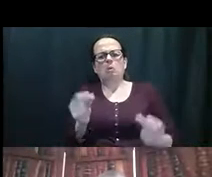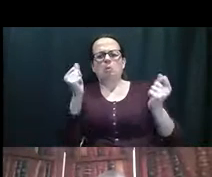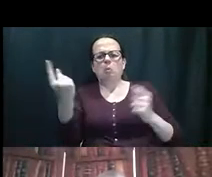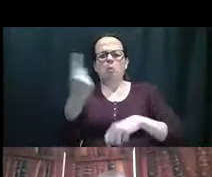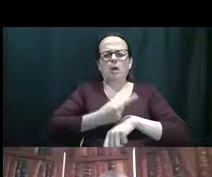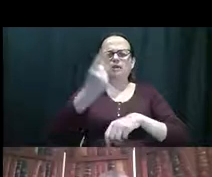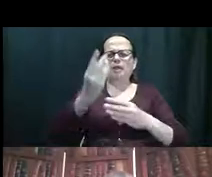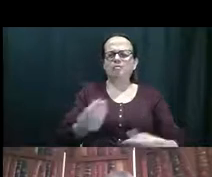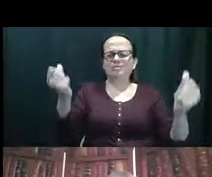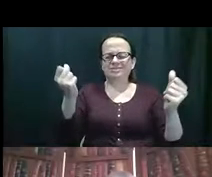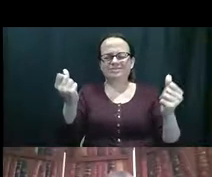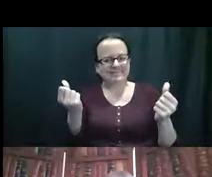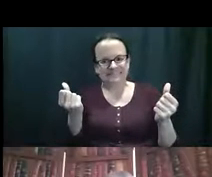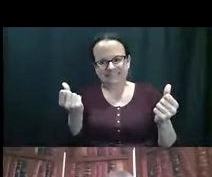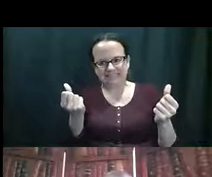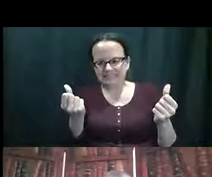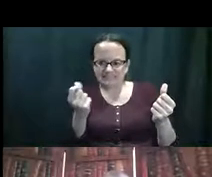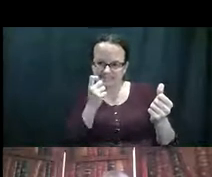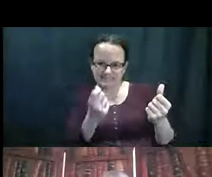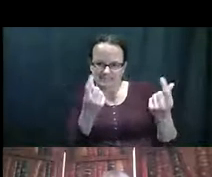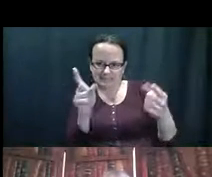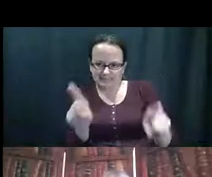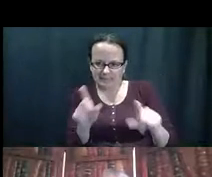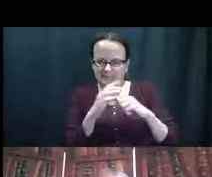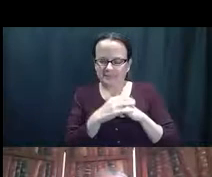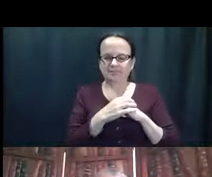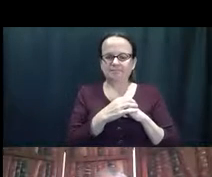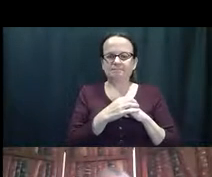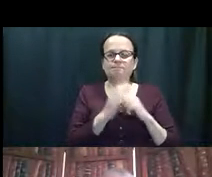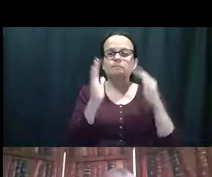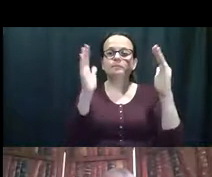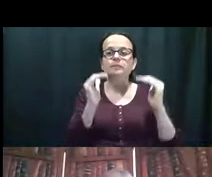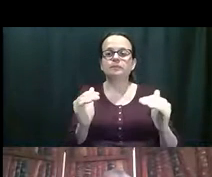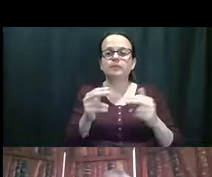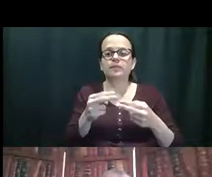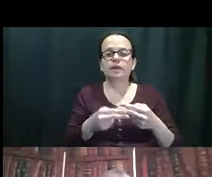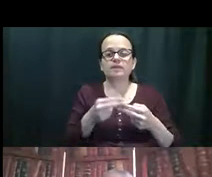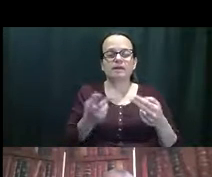persona que, que, eh, se le va a quitar. Eso se le va a quitar y no funciona de esa manera.